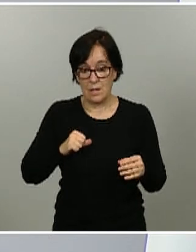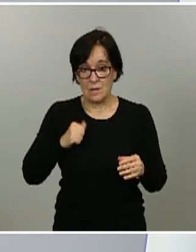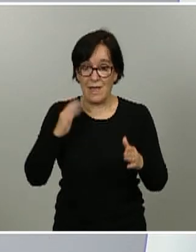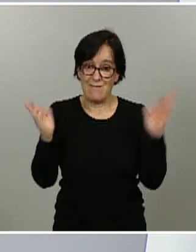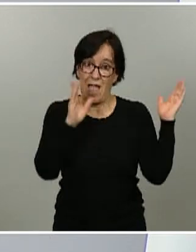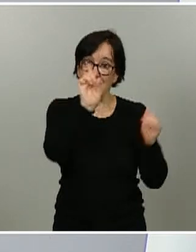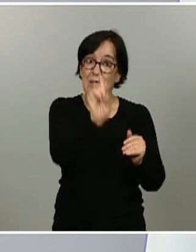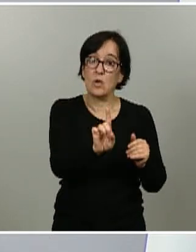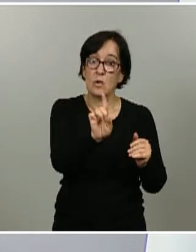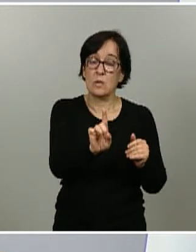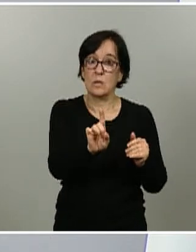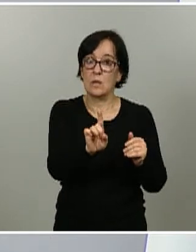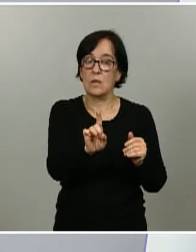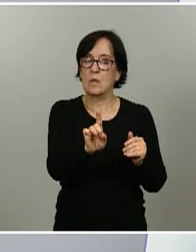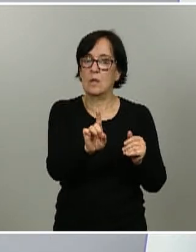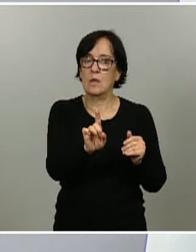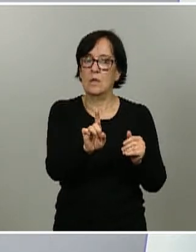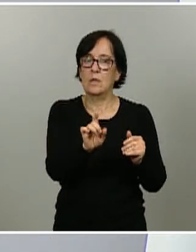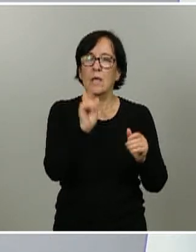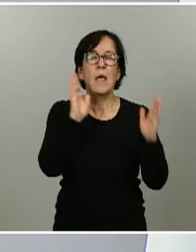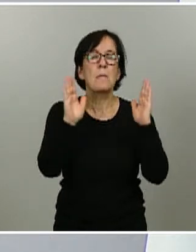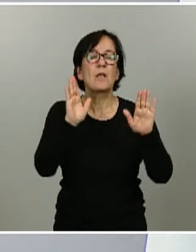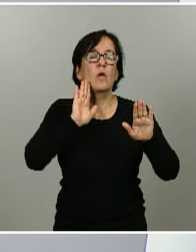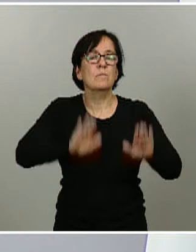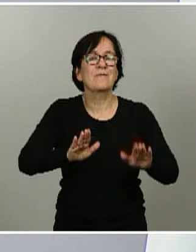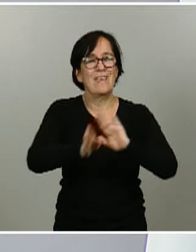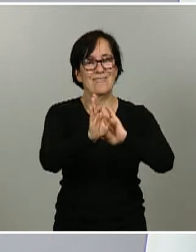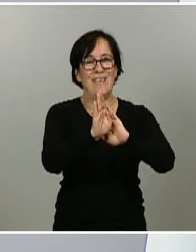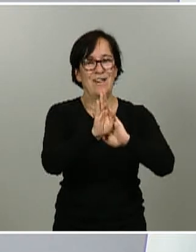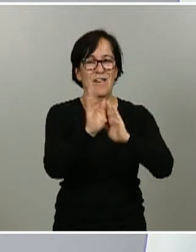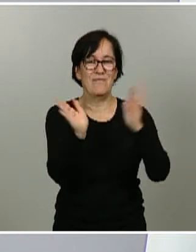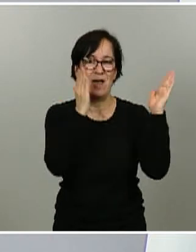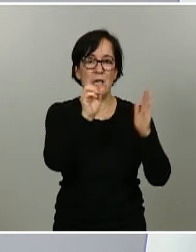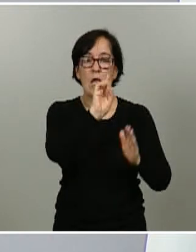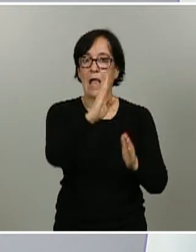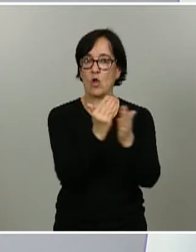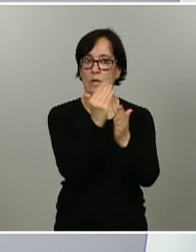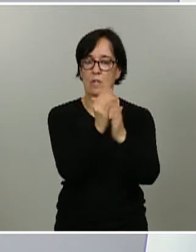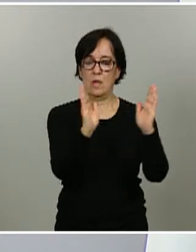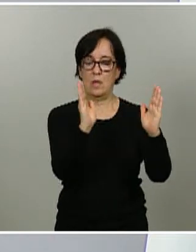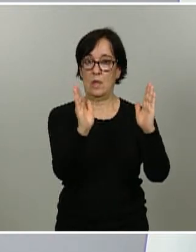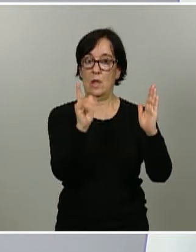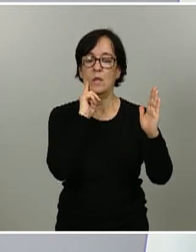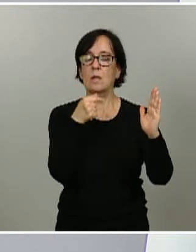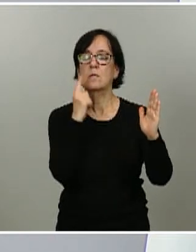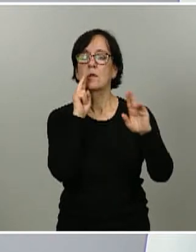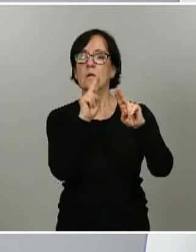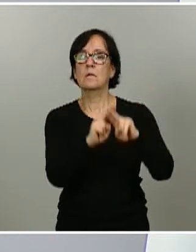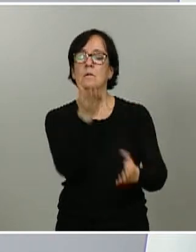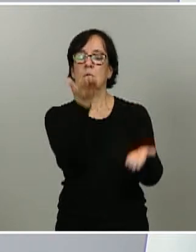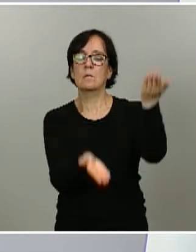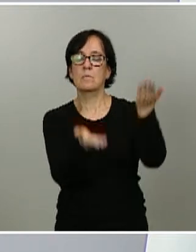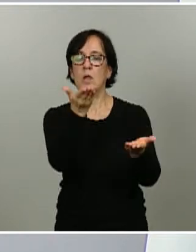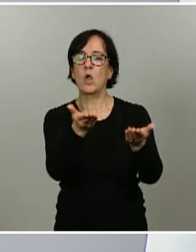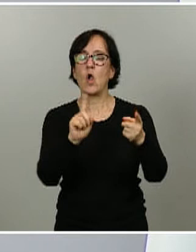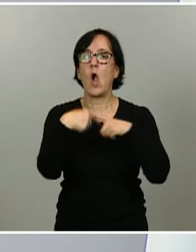no porque tienen que el periodo de permanencia en una determinada fase es de 14 días que es el periodo que nos permite evaluar si ha habido consecuencias